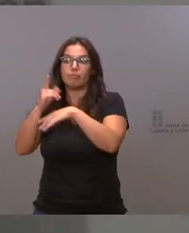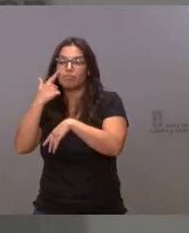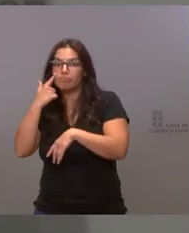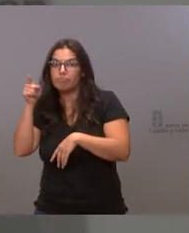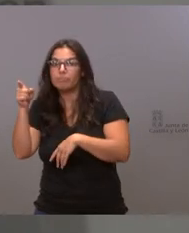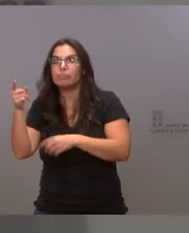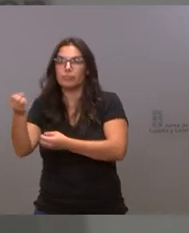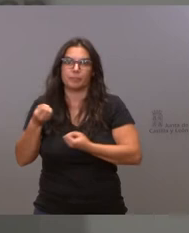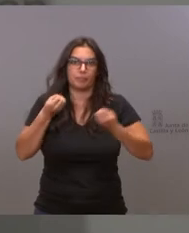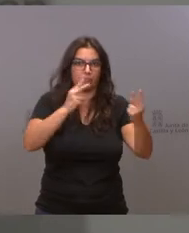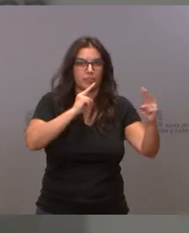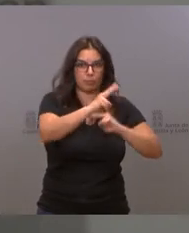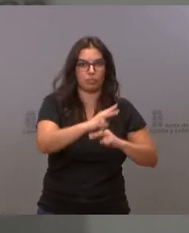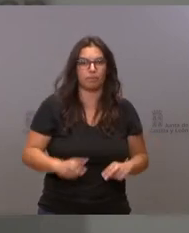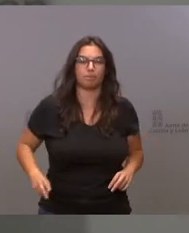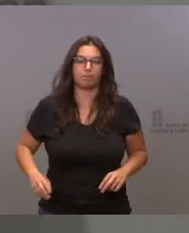transmitiríamos una respuesta.